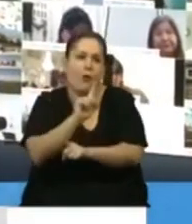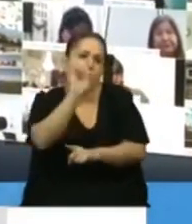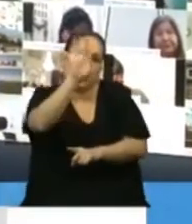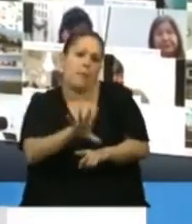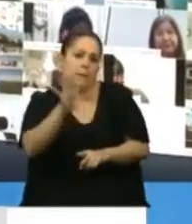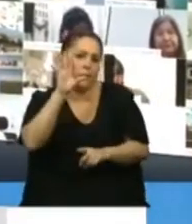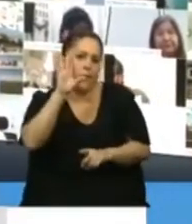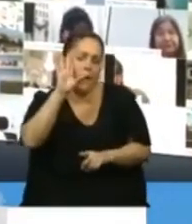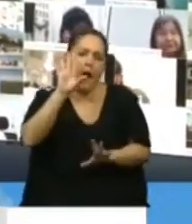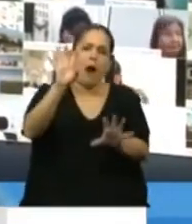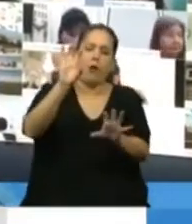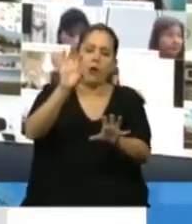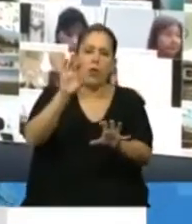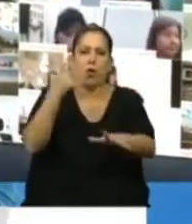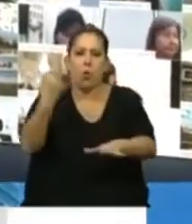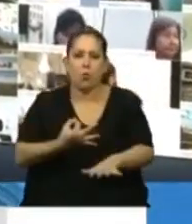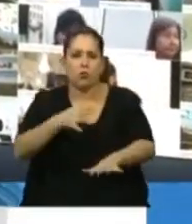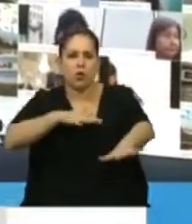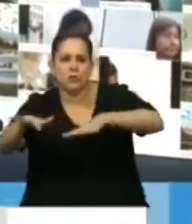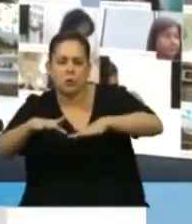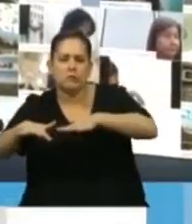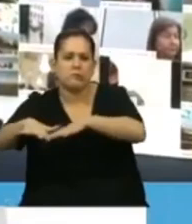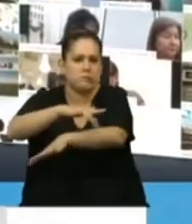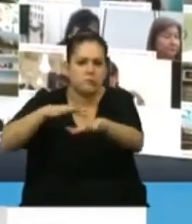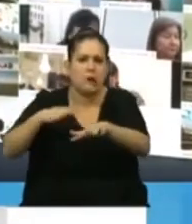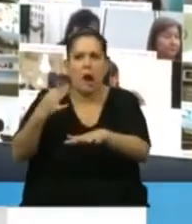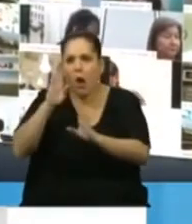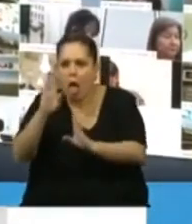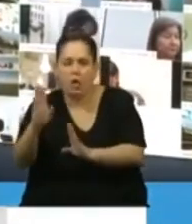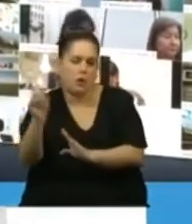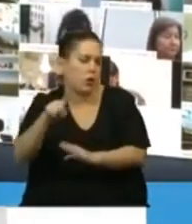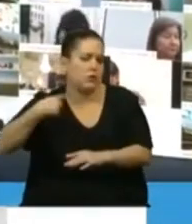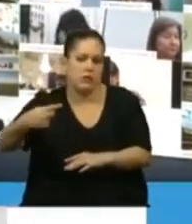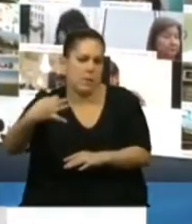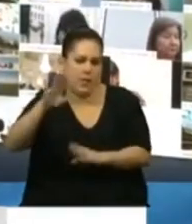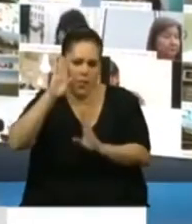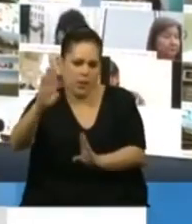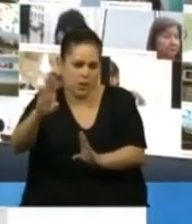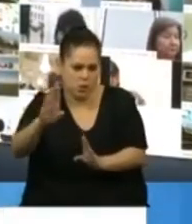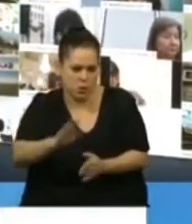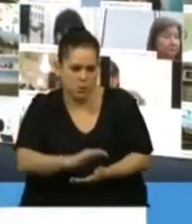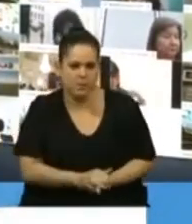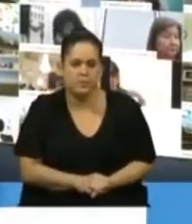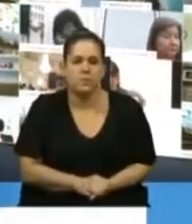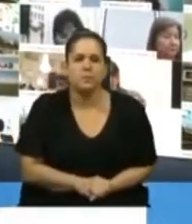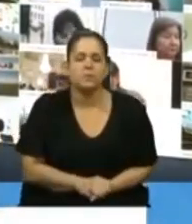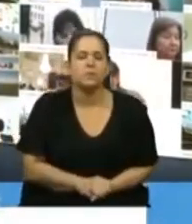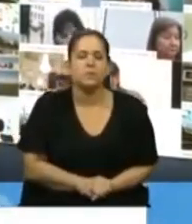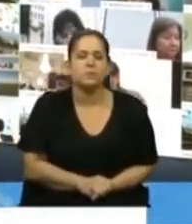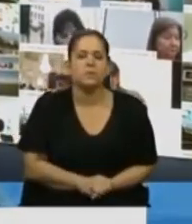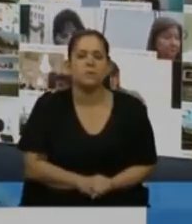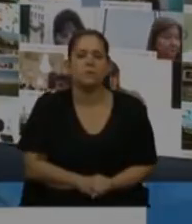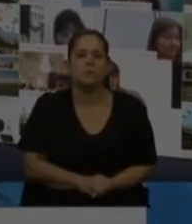durante los momentos de las crisis o los momentos de excepcionalidad. Muchas gracias. Gracias, diputada